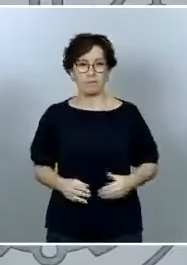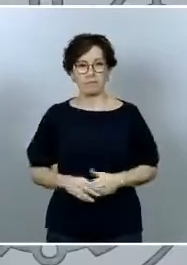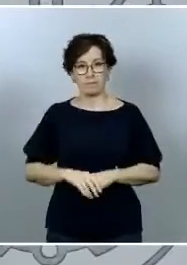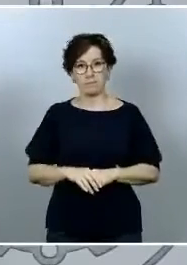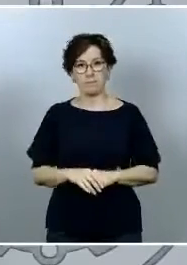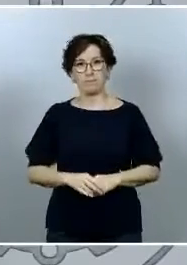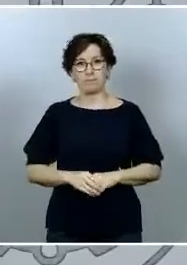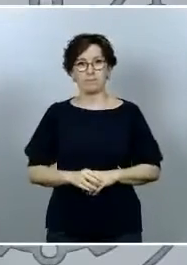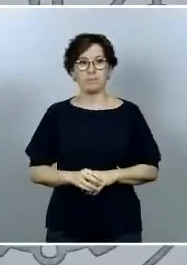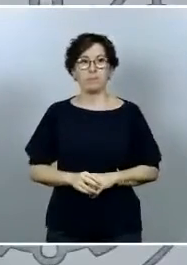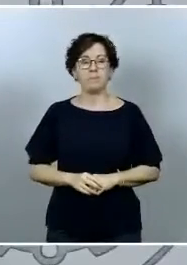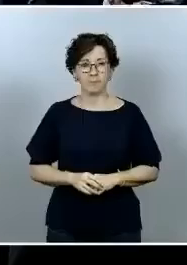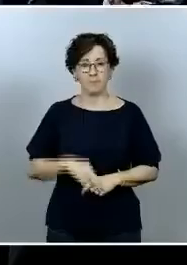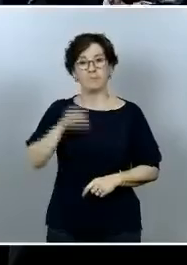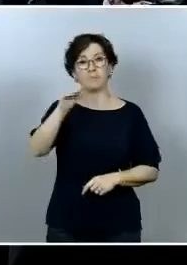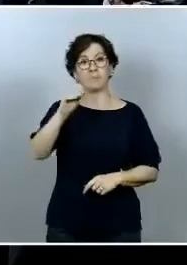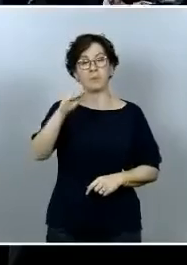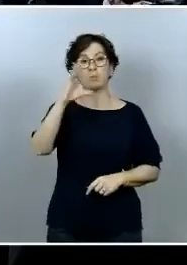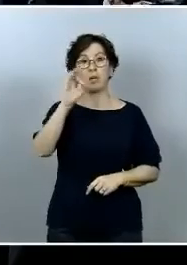pregunta la cadena COPE